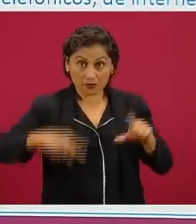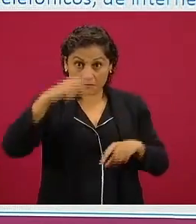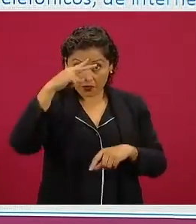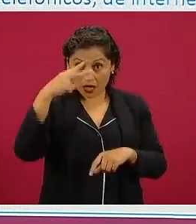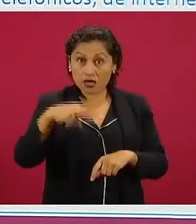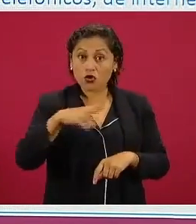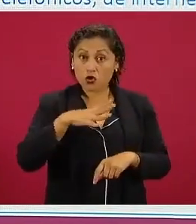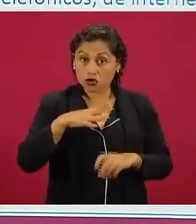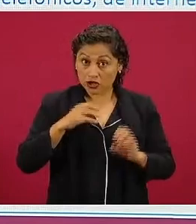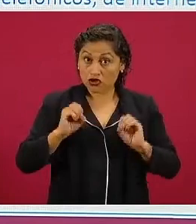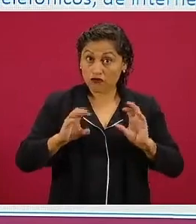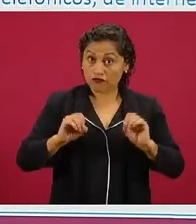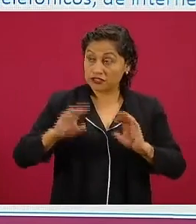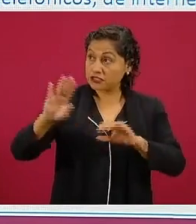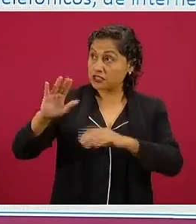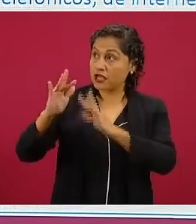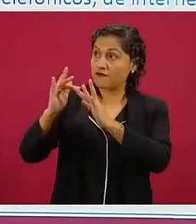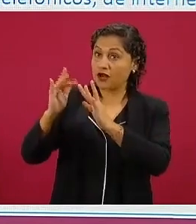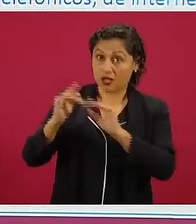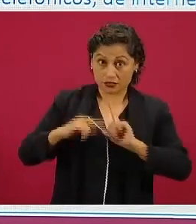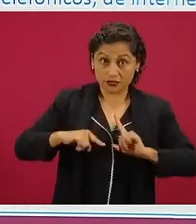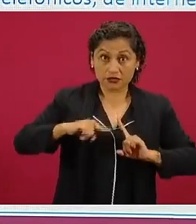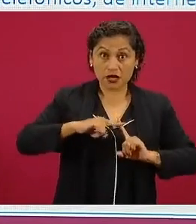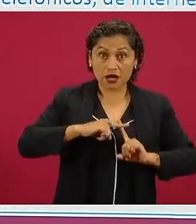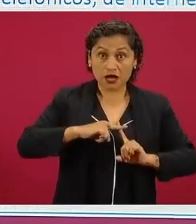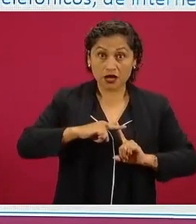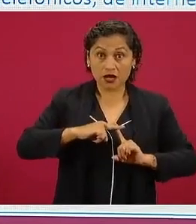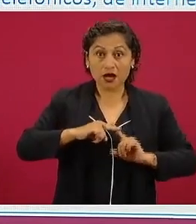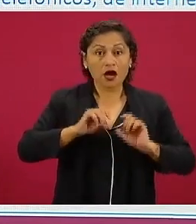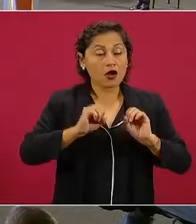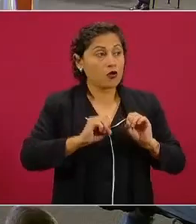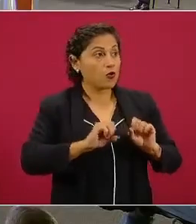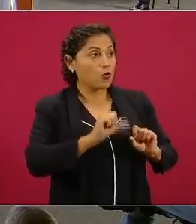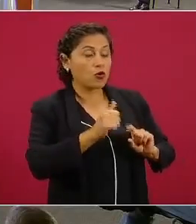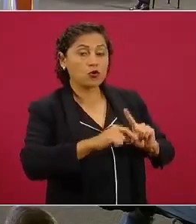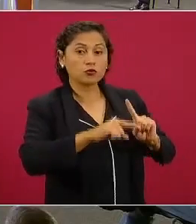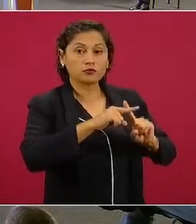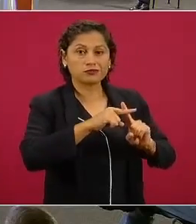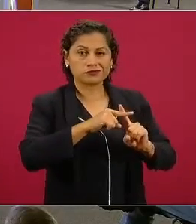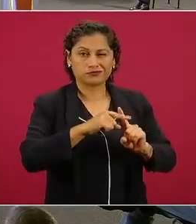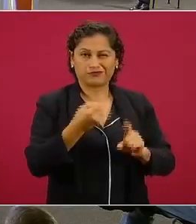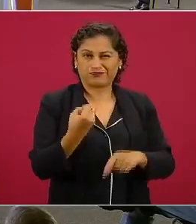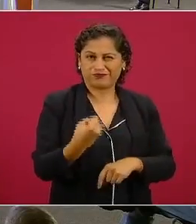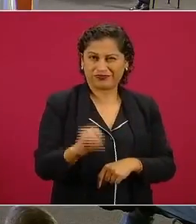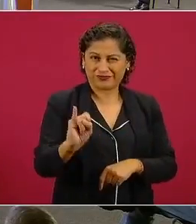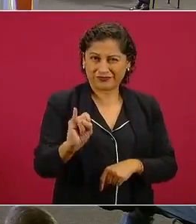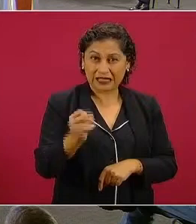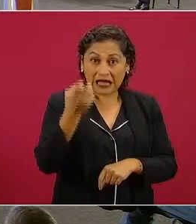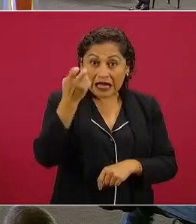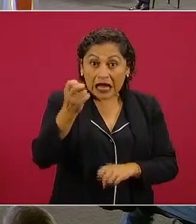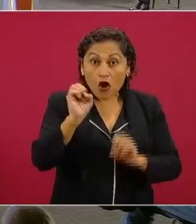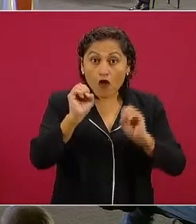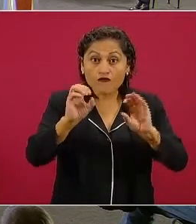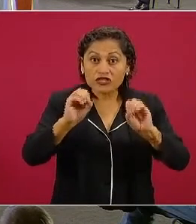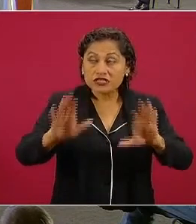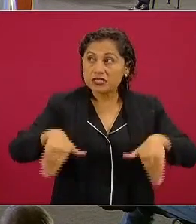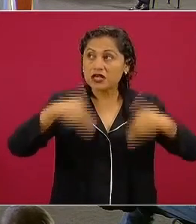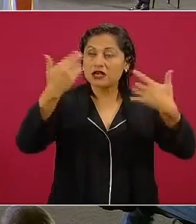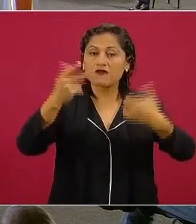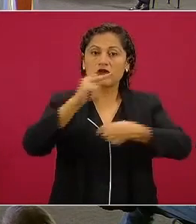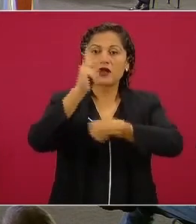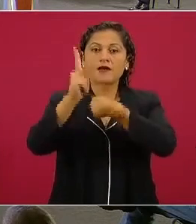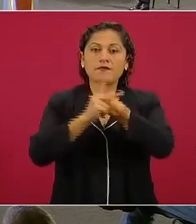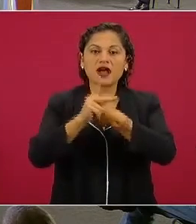eran oficinas de lujo con recomendados que iban pues